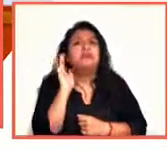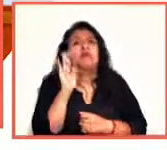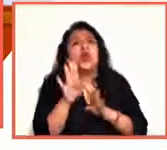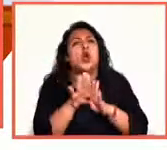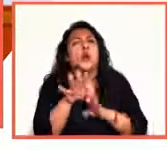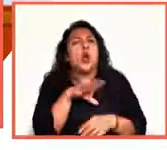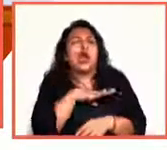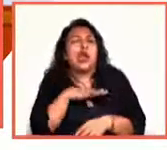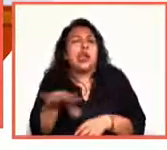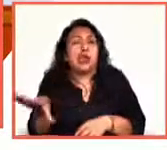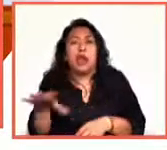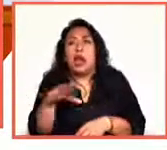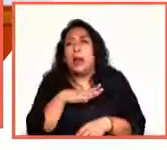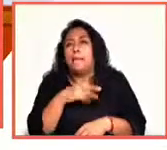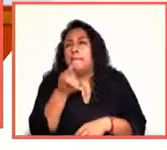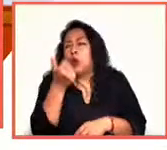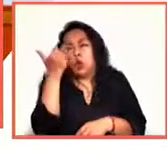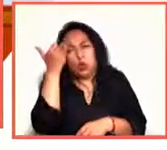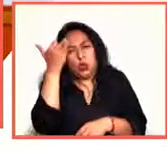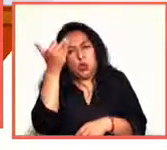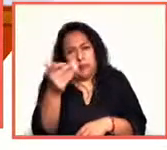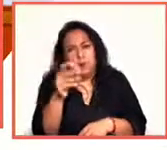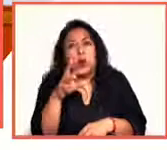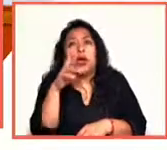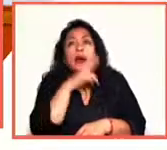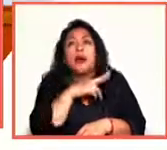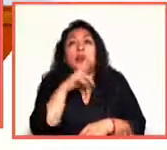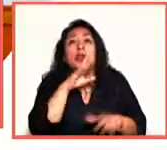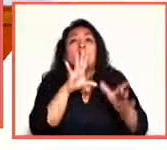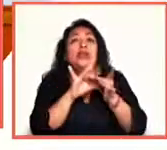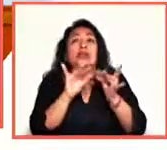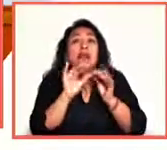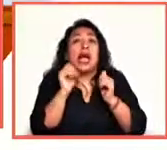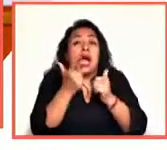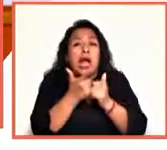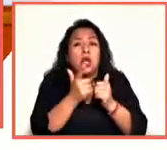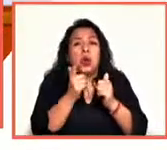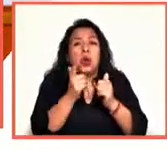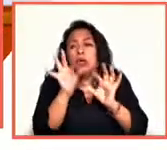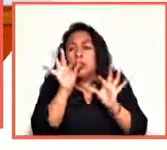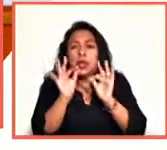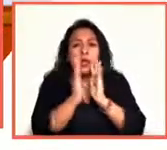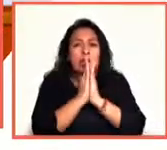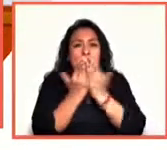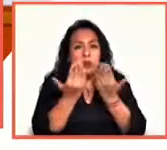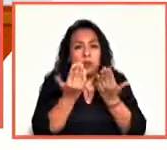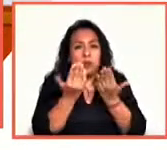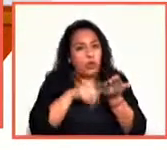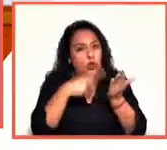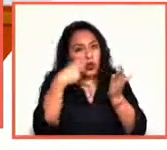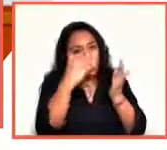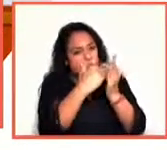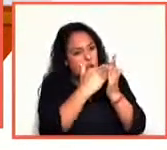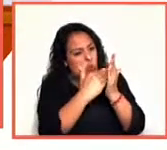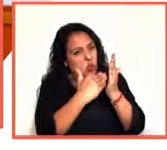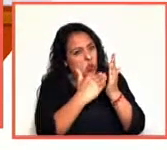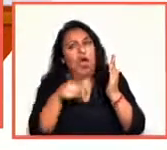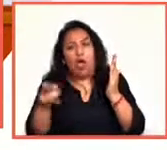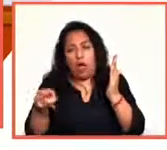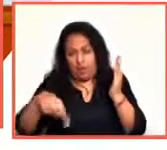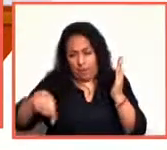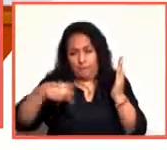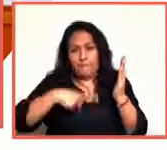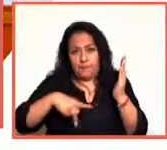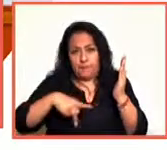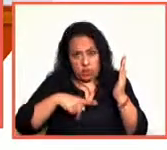general, porque tenemos poquito tiempo, si nos puedes mencionar algunos libros que formen parte de tu canon y que podamos decirle al público, vamos,